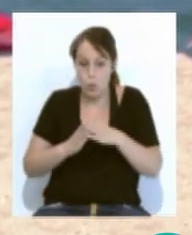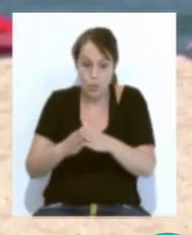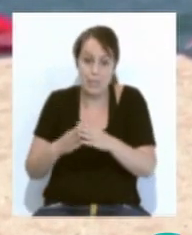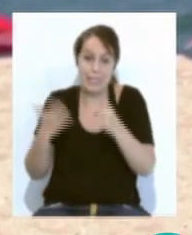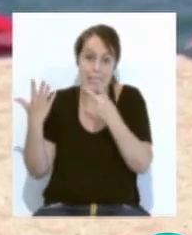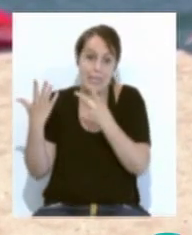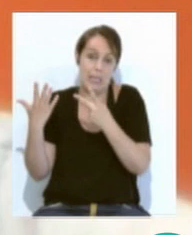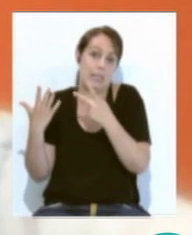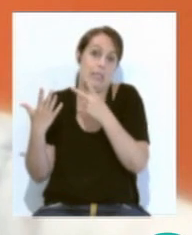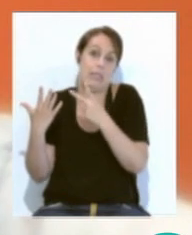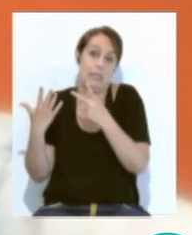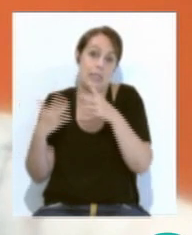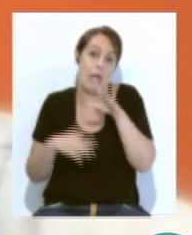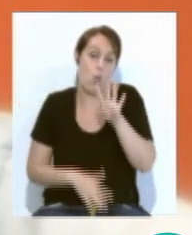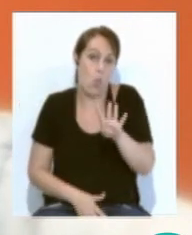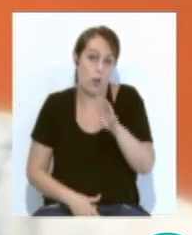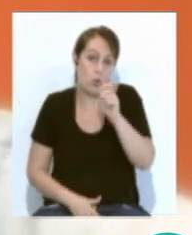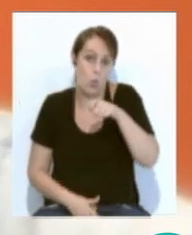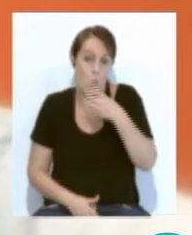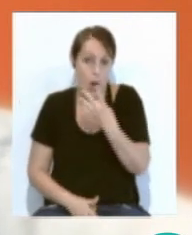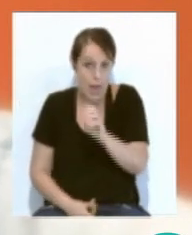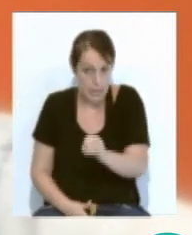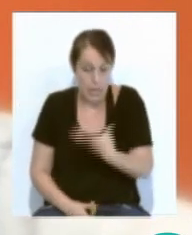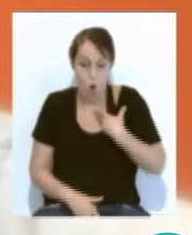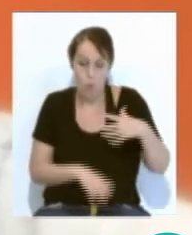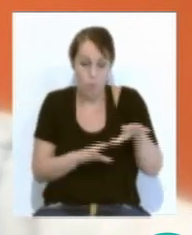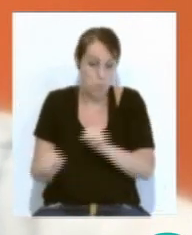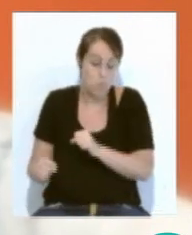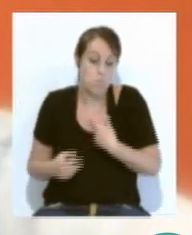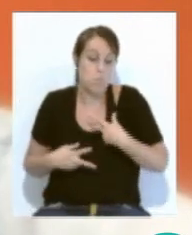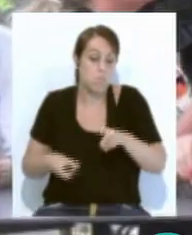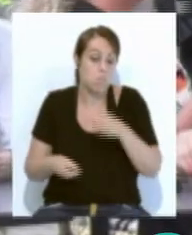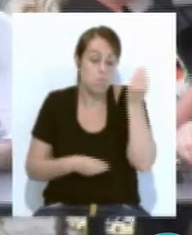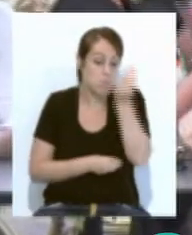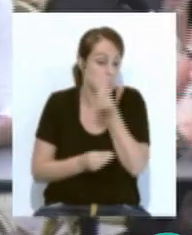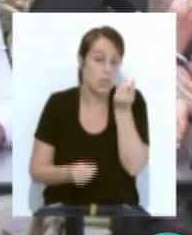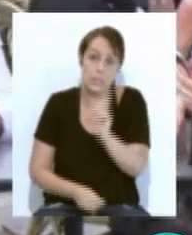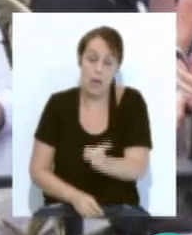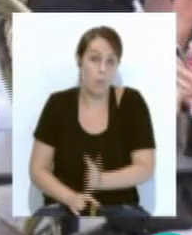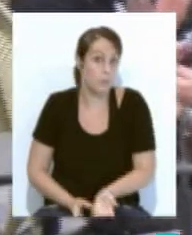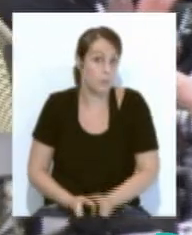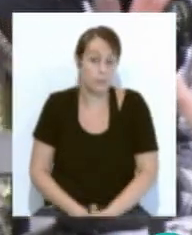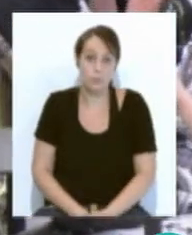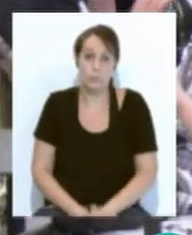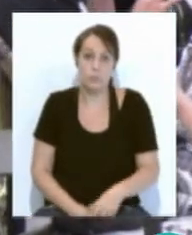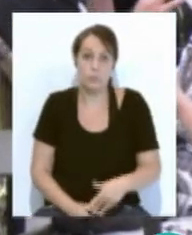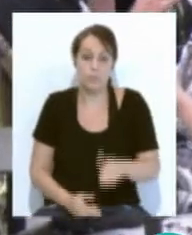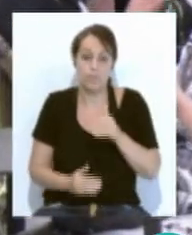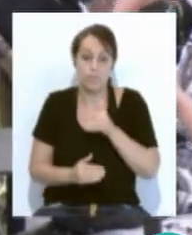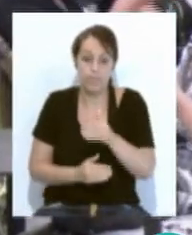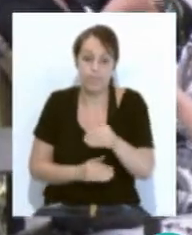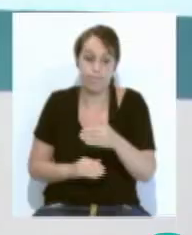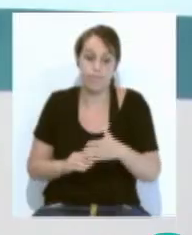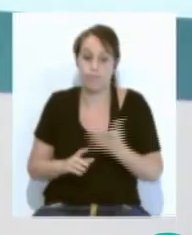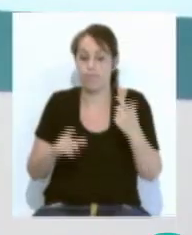un 74,40. Han sido ocupaciones que en principio no preveíamos en absoluto. En cuanto a las previsiones que la